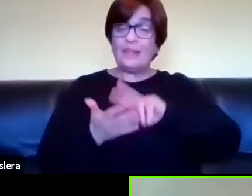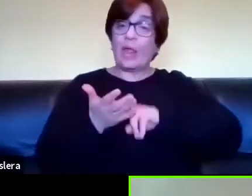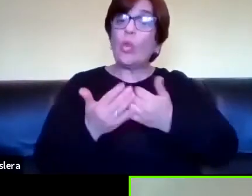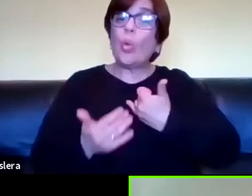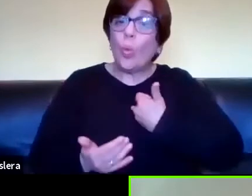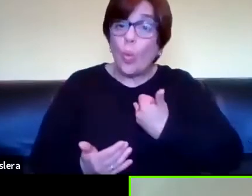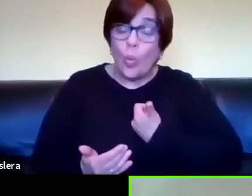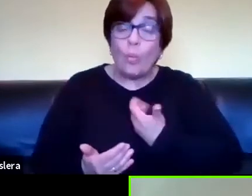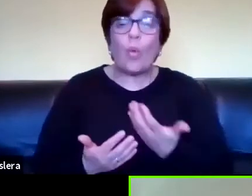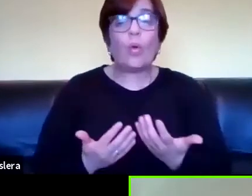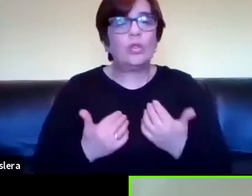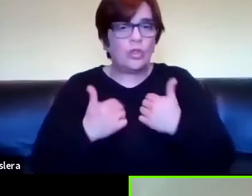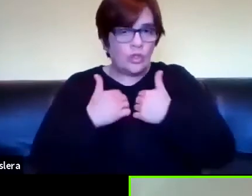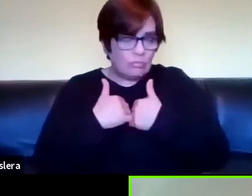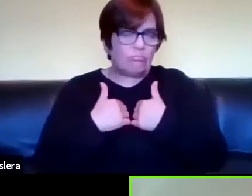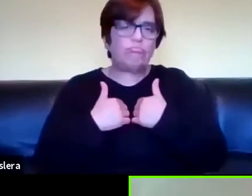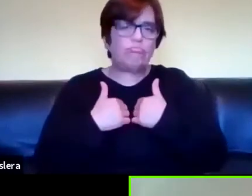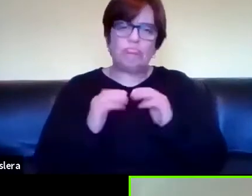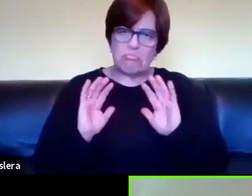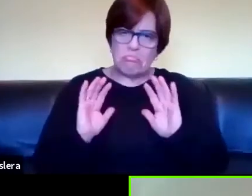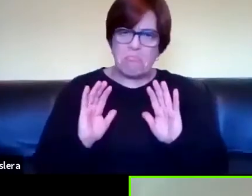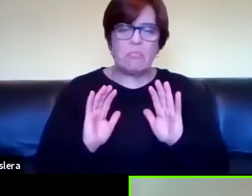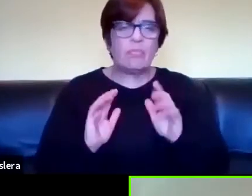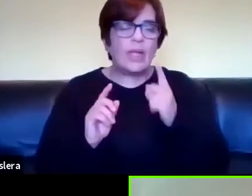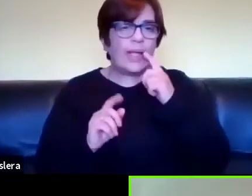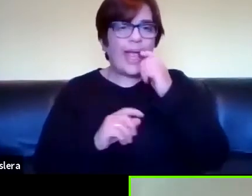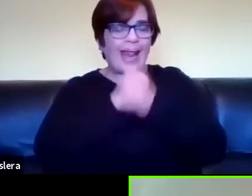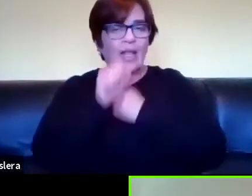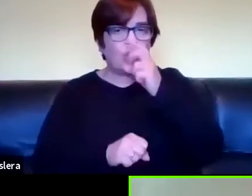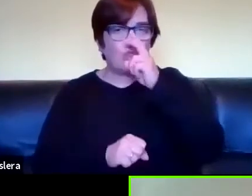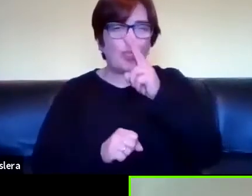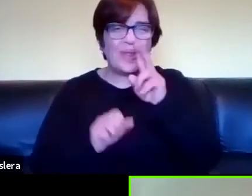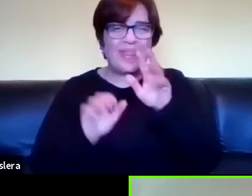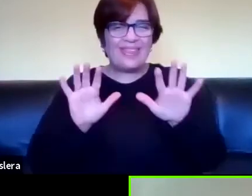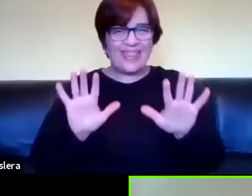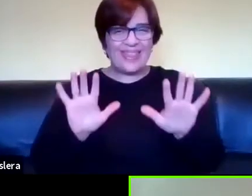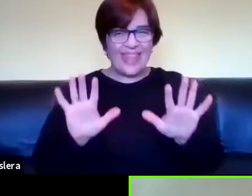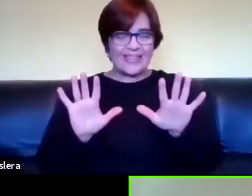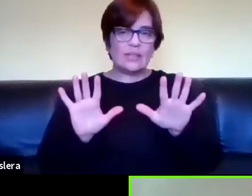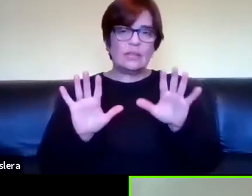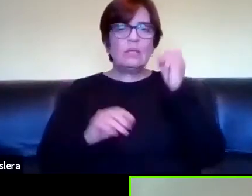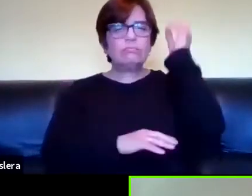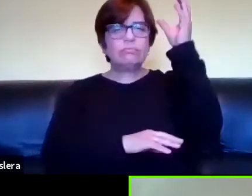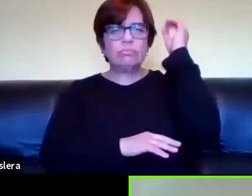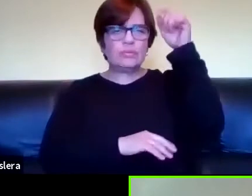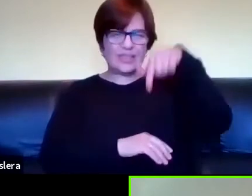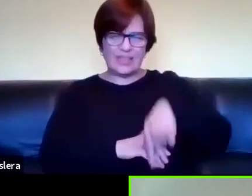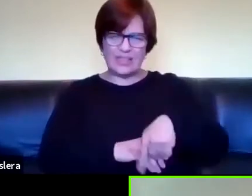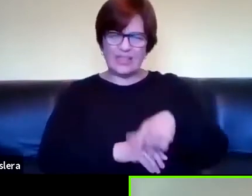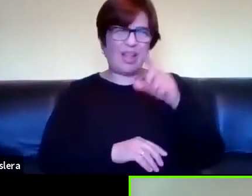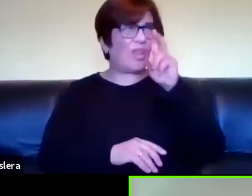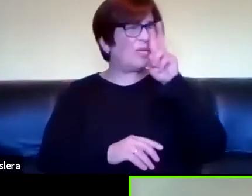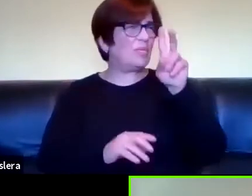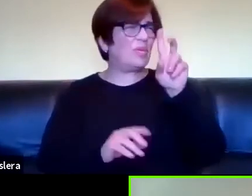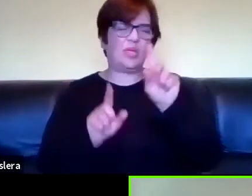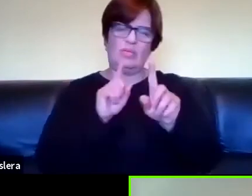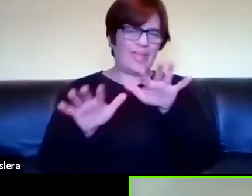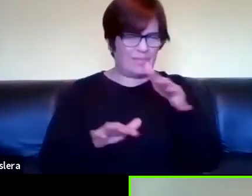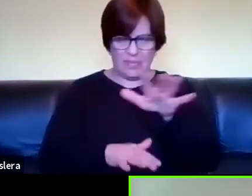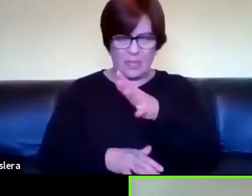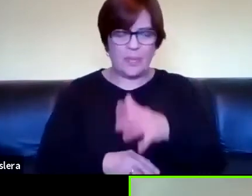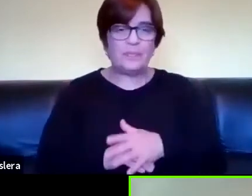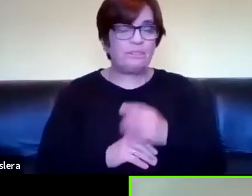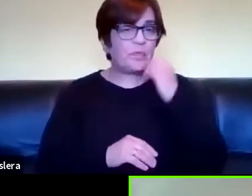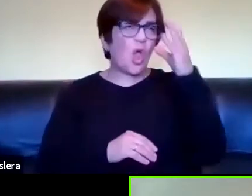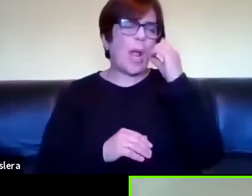estuve bueno entonces qué pasó en el 2010 nosotros hicimos un mini congreso acá 2010-2011 bueno por ahí hicimos un mini